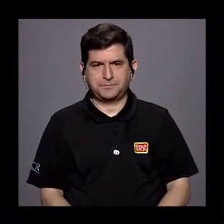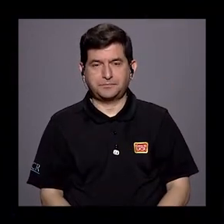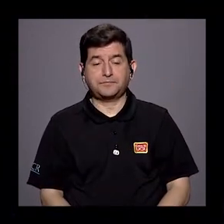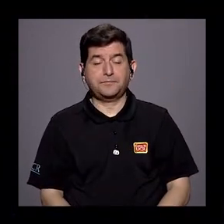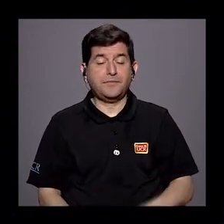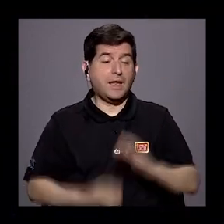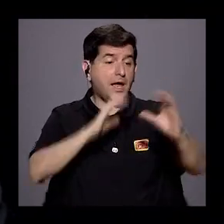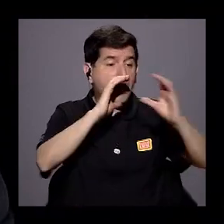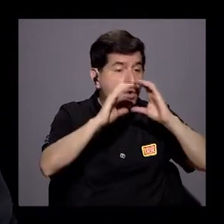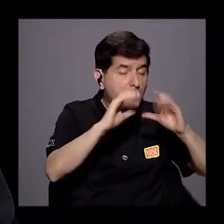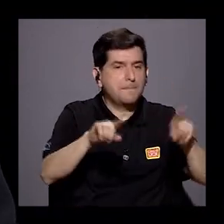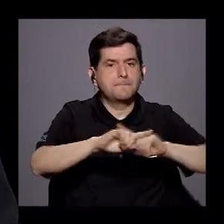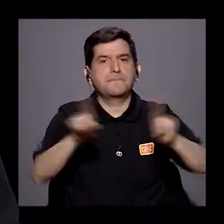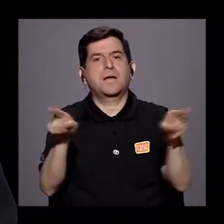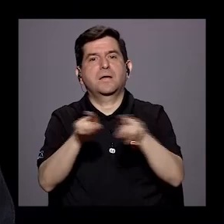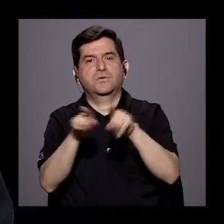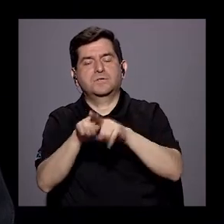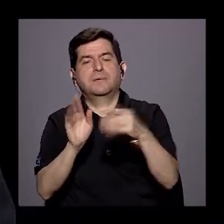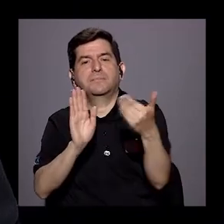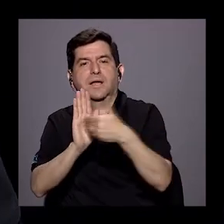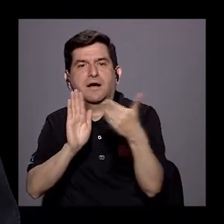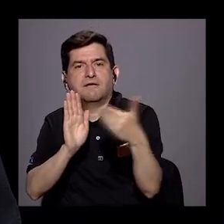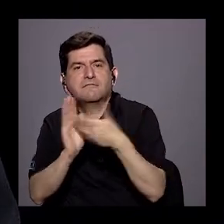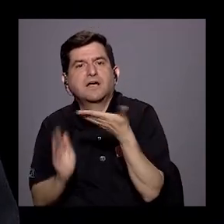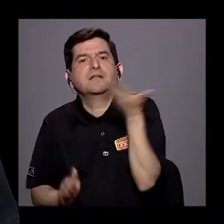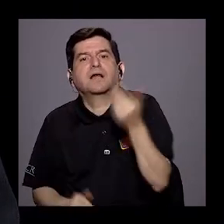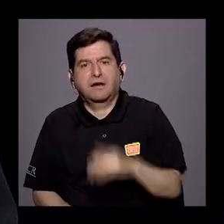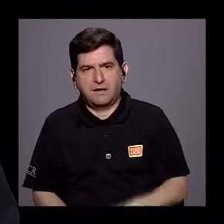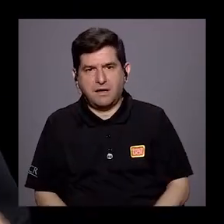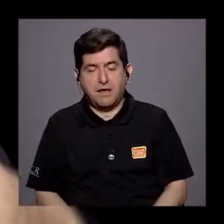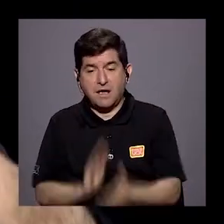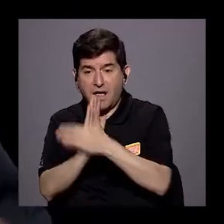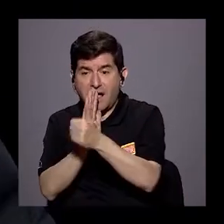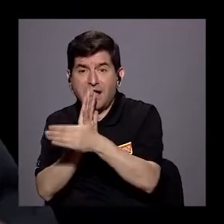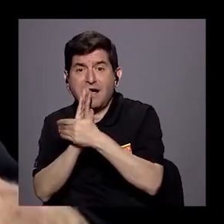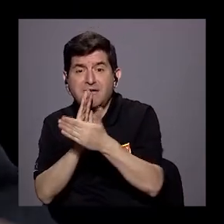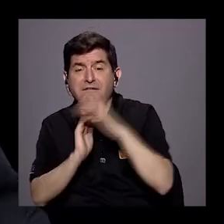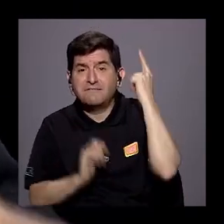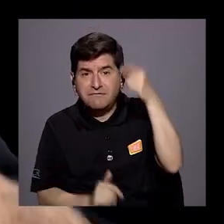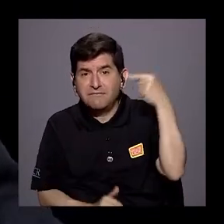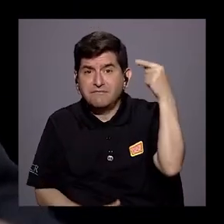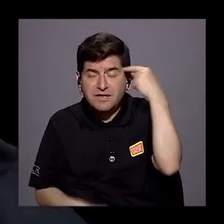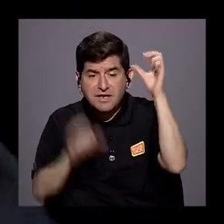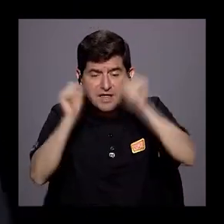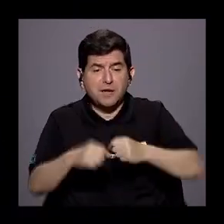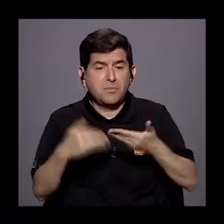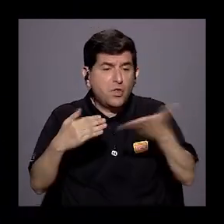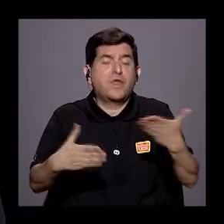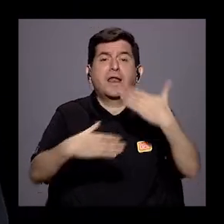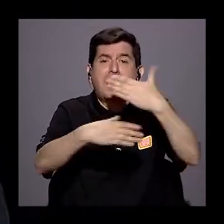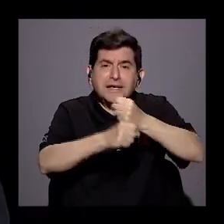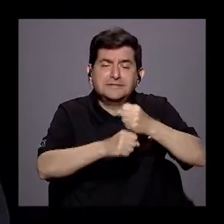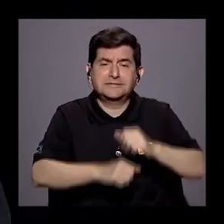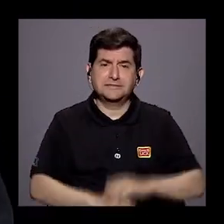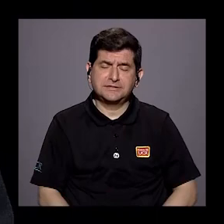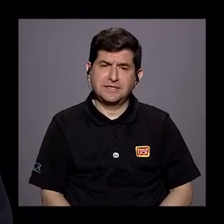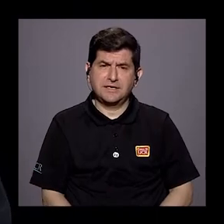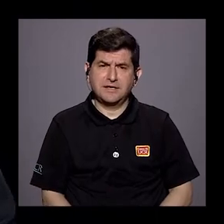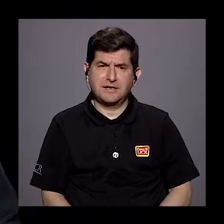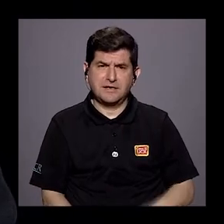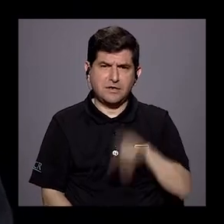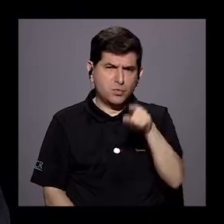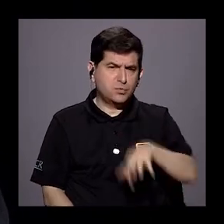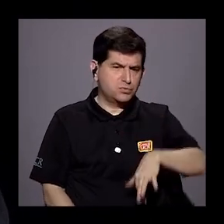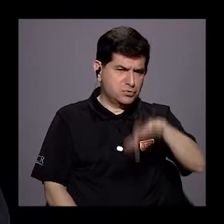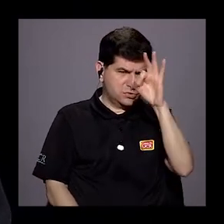sobre la comunicación, pero también tiene una afectación sobre la capacidad del gobierno para hacer cosas. Entonces usted